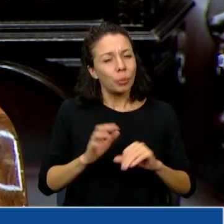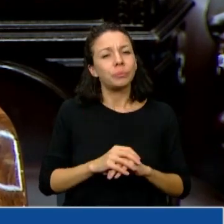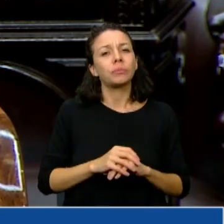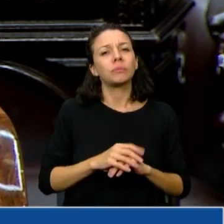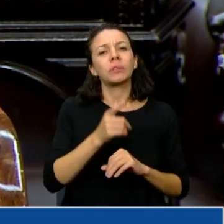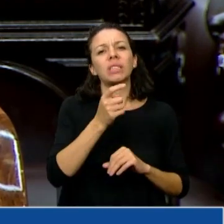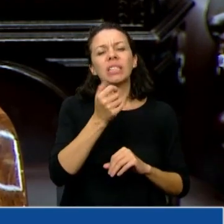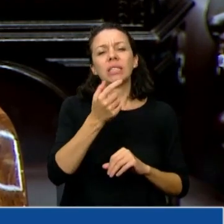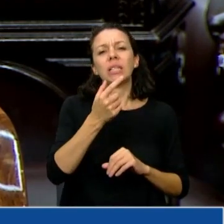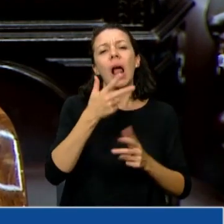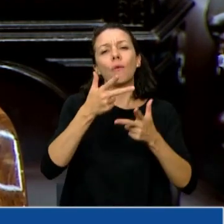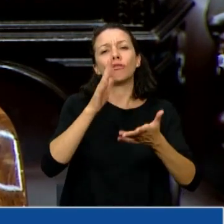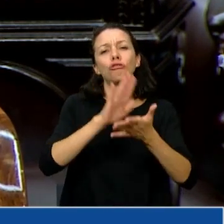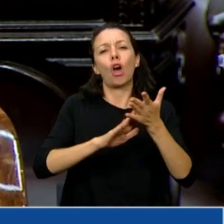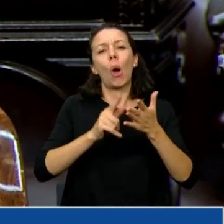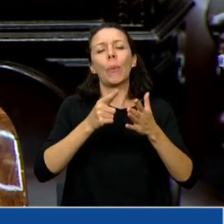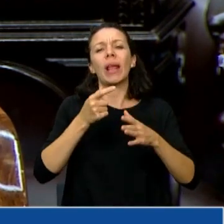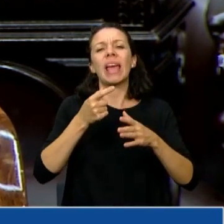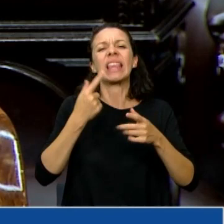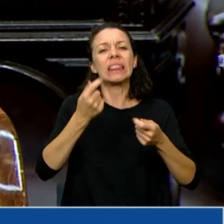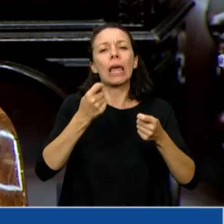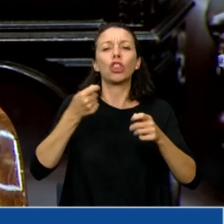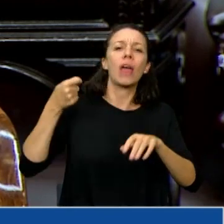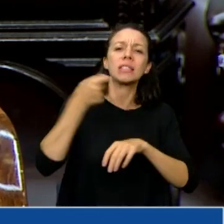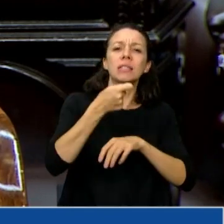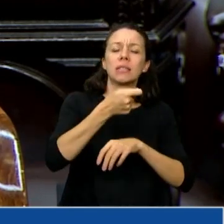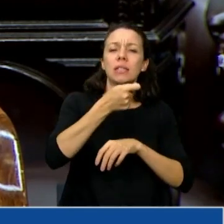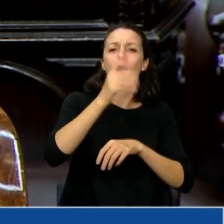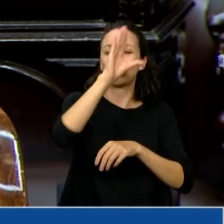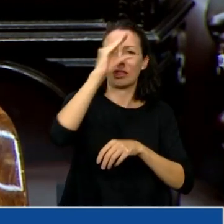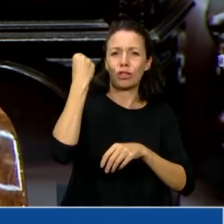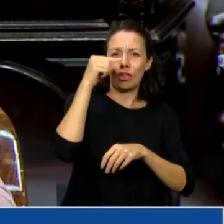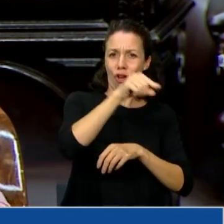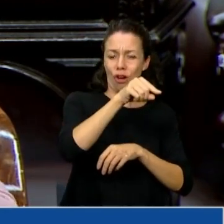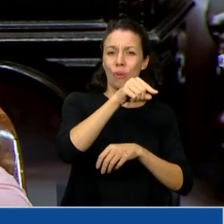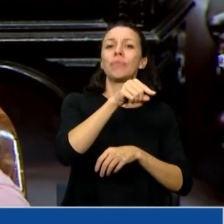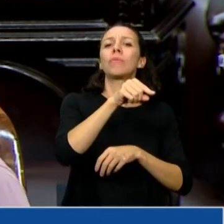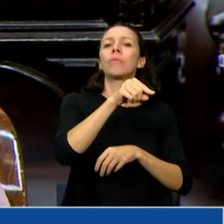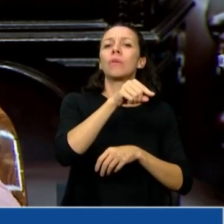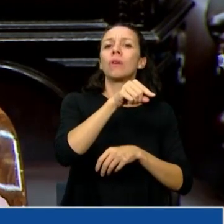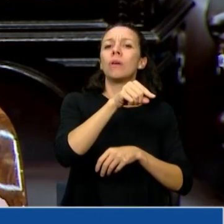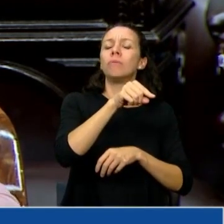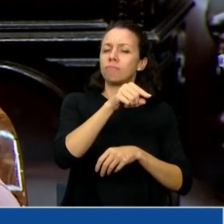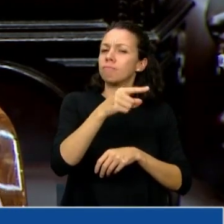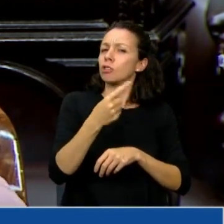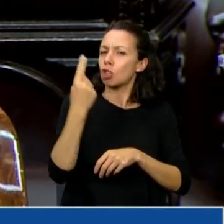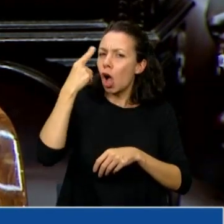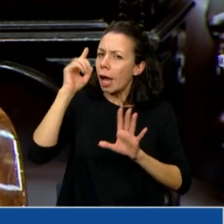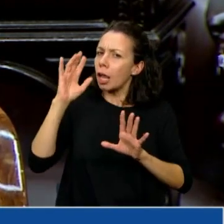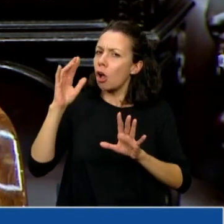intento de magnicidio y creo que indudablemente se vieron